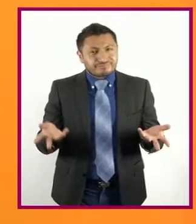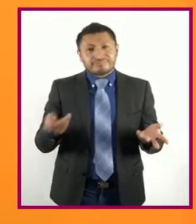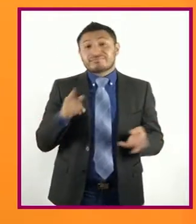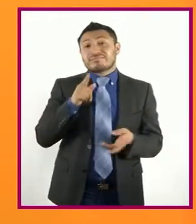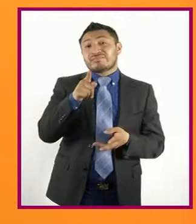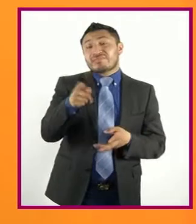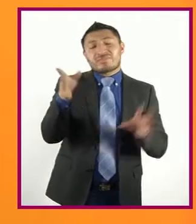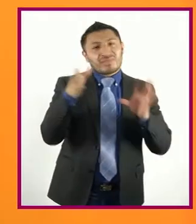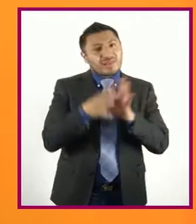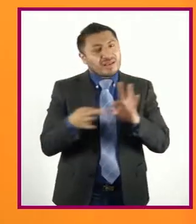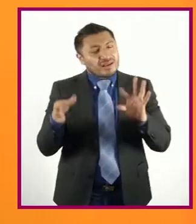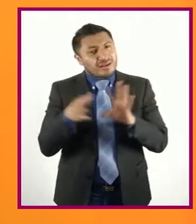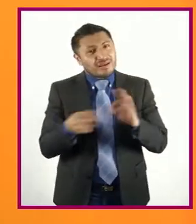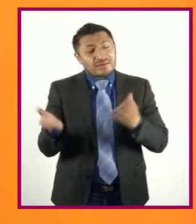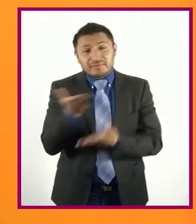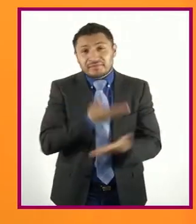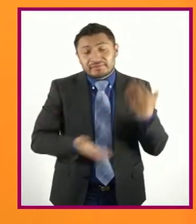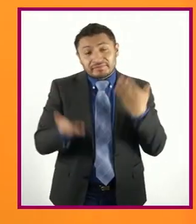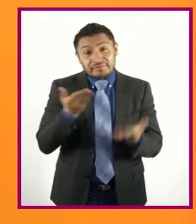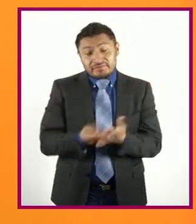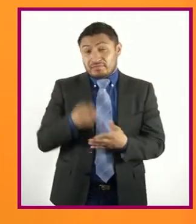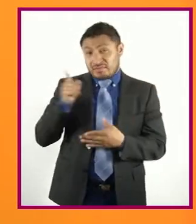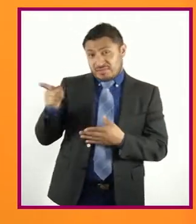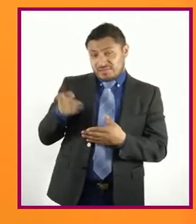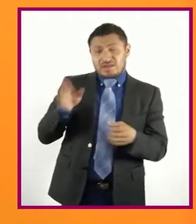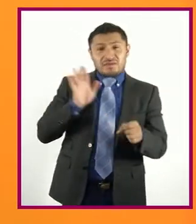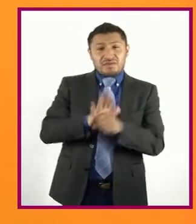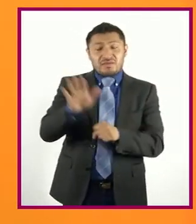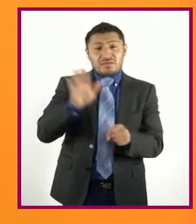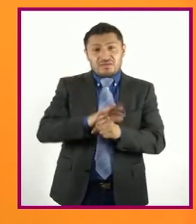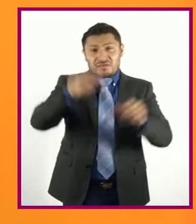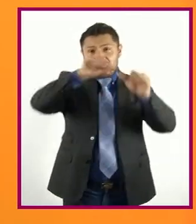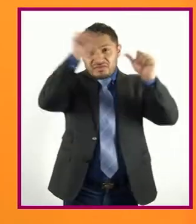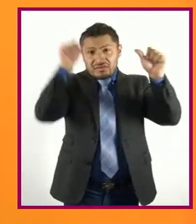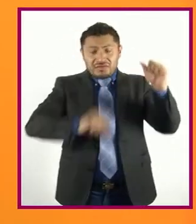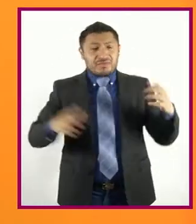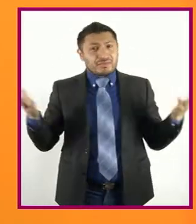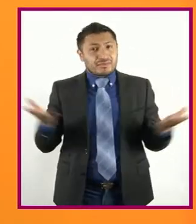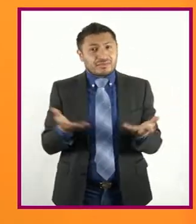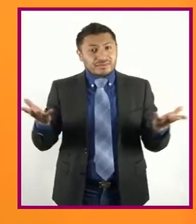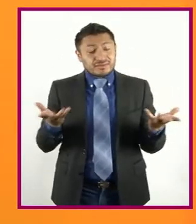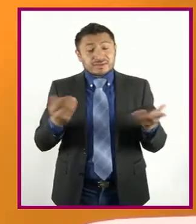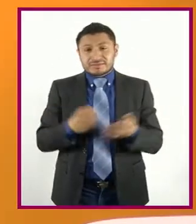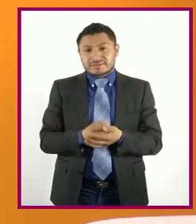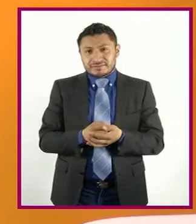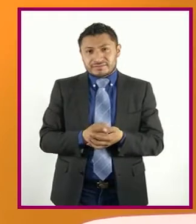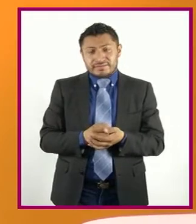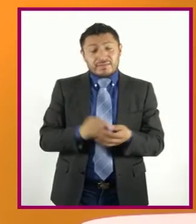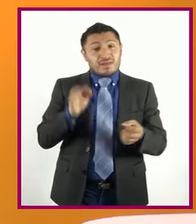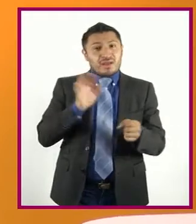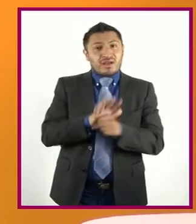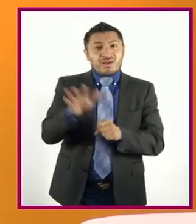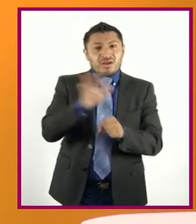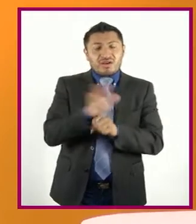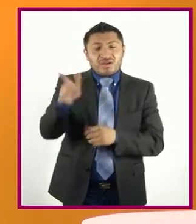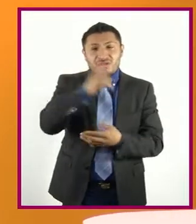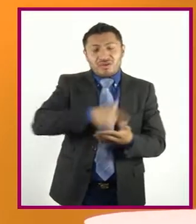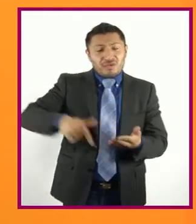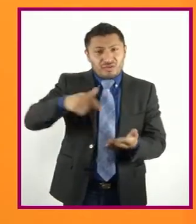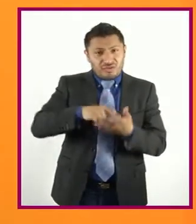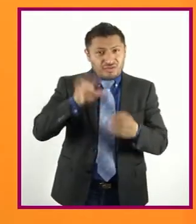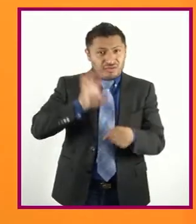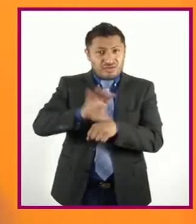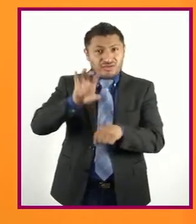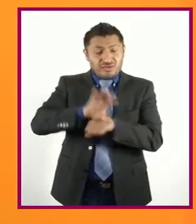éntanos Mari ¿Él qué tipo De arte hace? ¿En qué parte De Colombia vive?